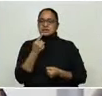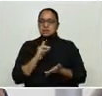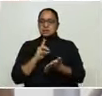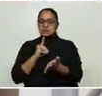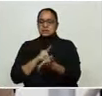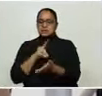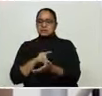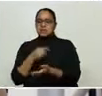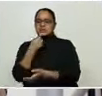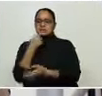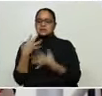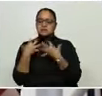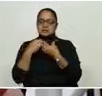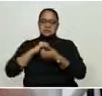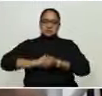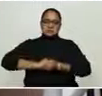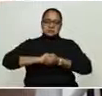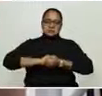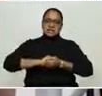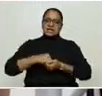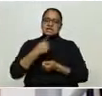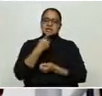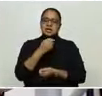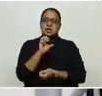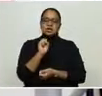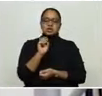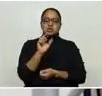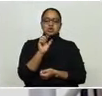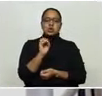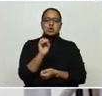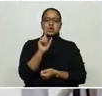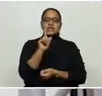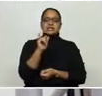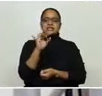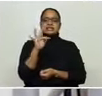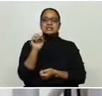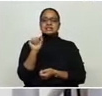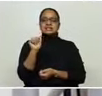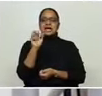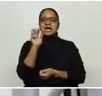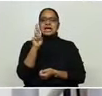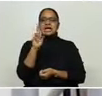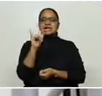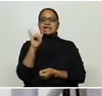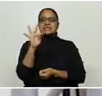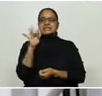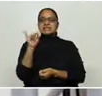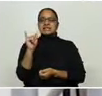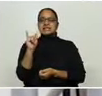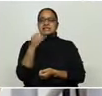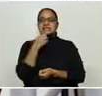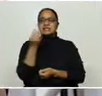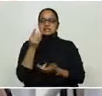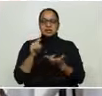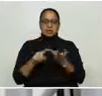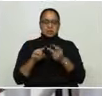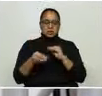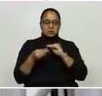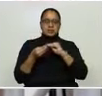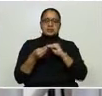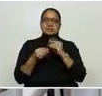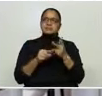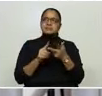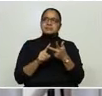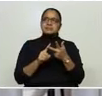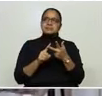escuchan por ahí, Solidarity, que también incluye otro tipo de medicamentos como el Ritinavir, el Ritinavir, por si se escuchan